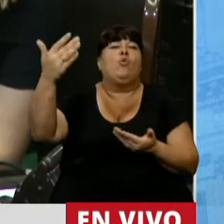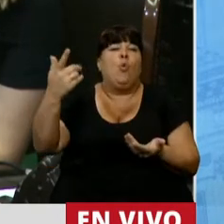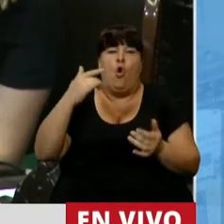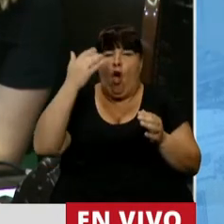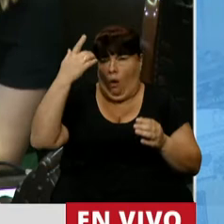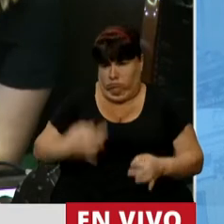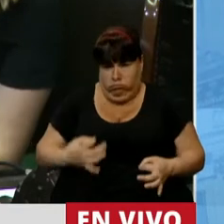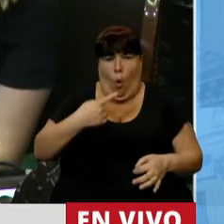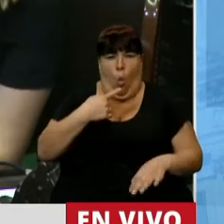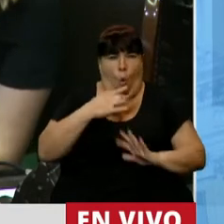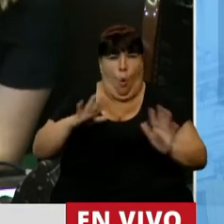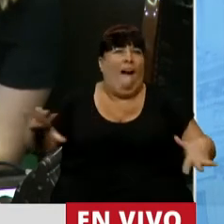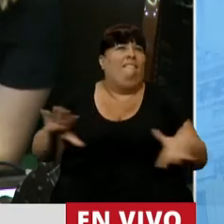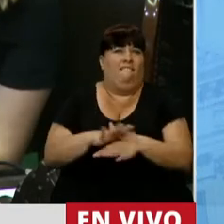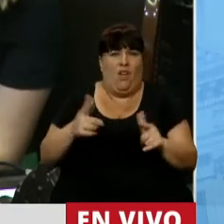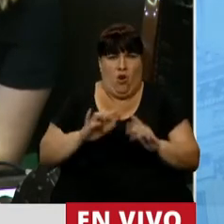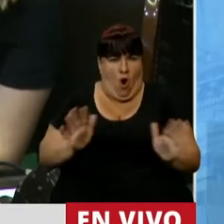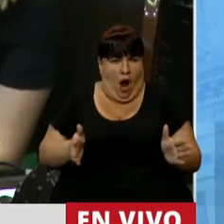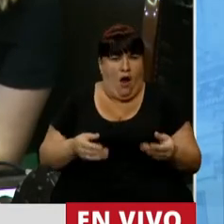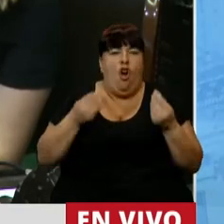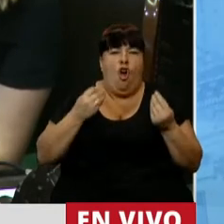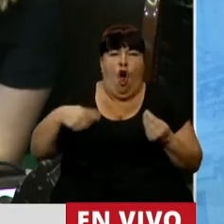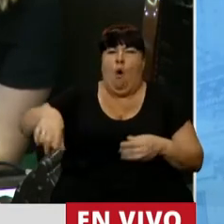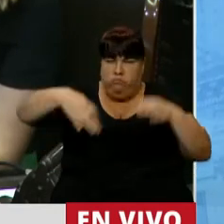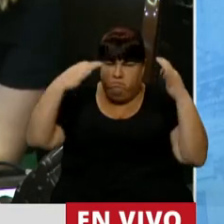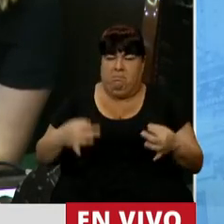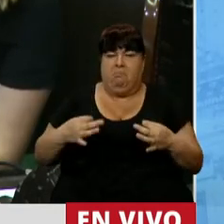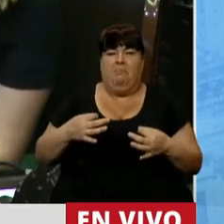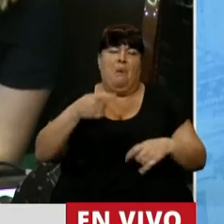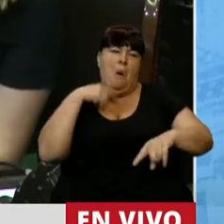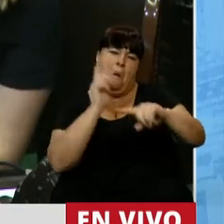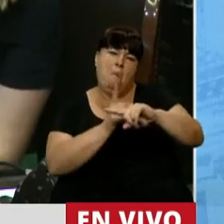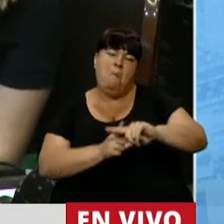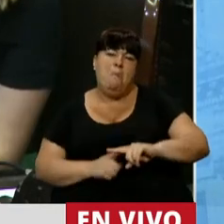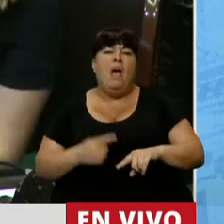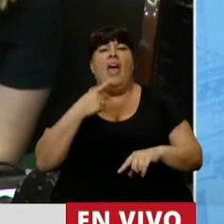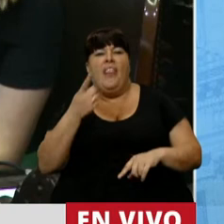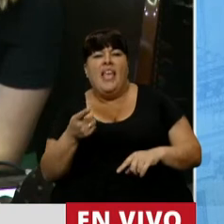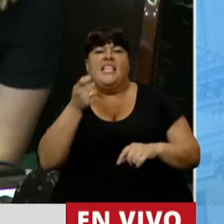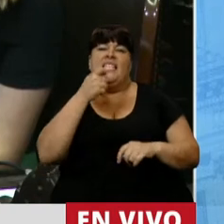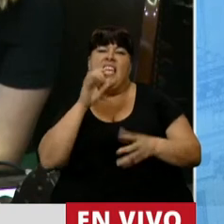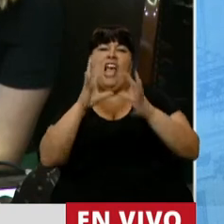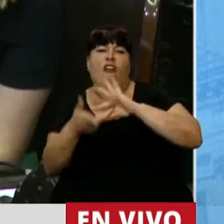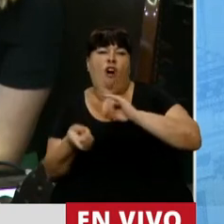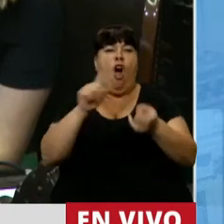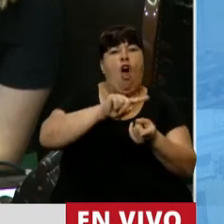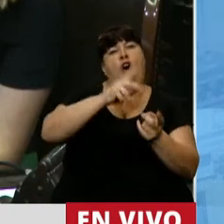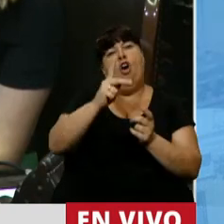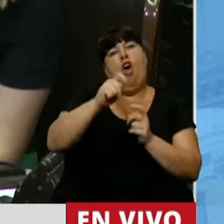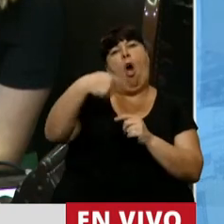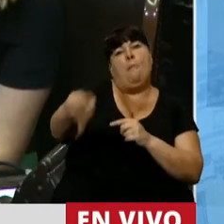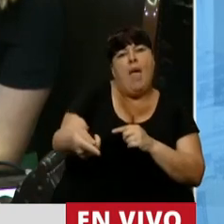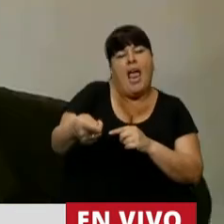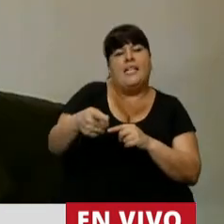incertidumbre presidente ¿cómo con tantas certezas en cuentas diciendo si aplicamos esto en los próximos dos